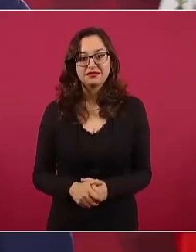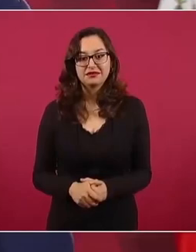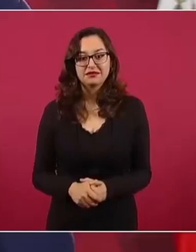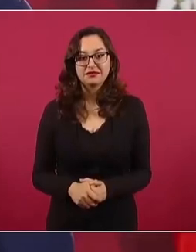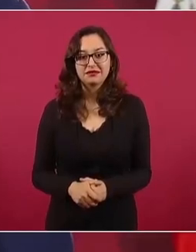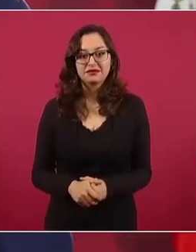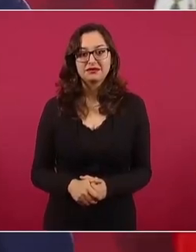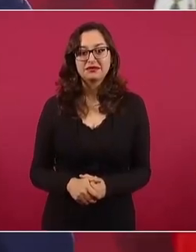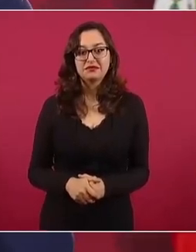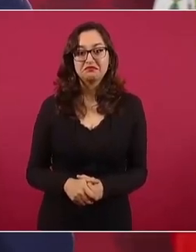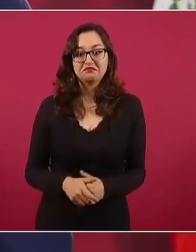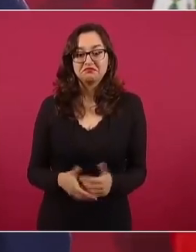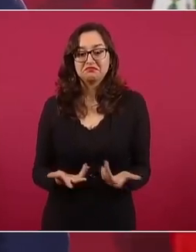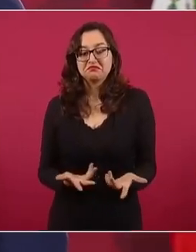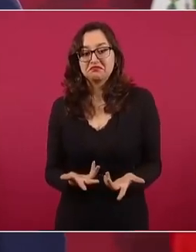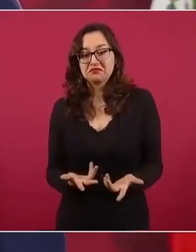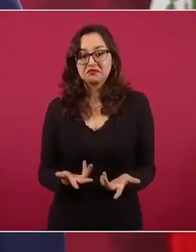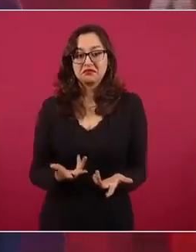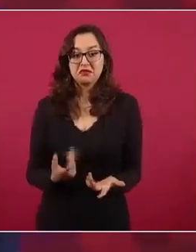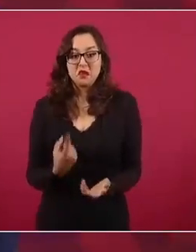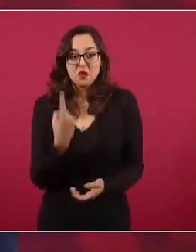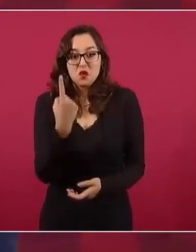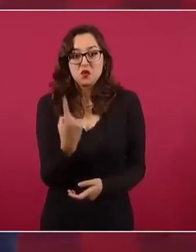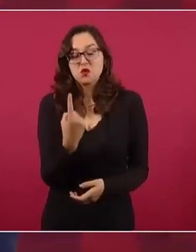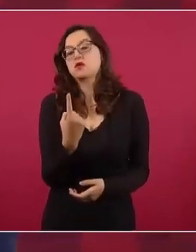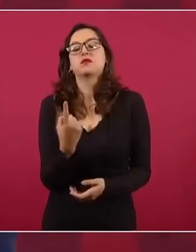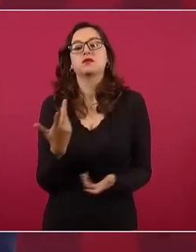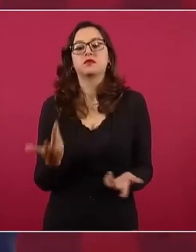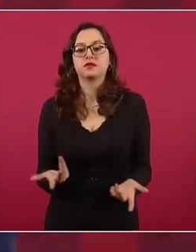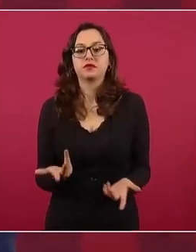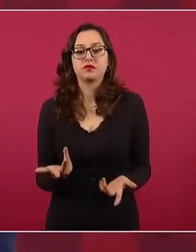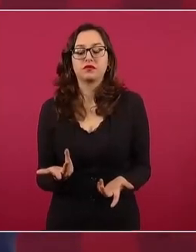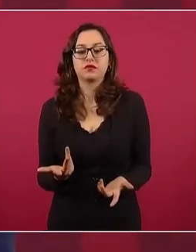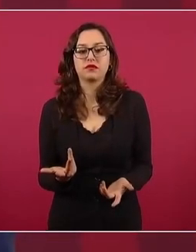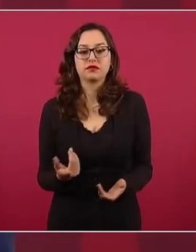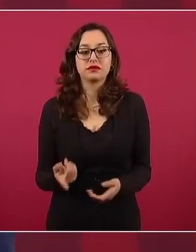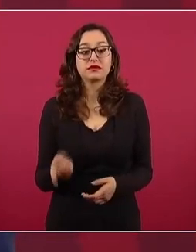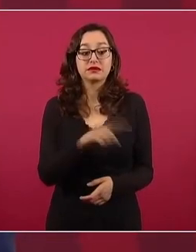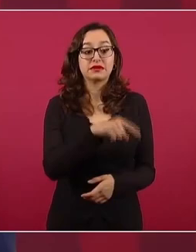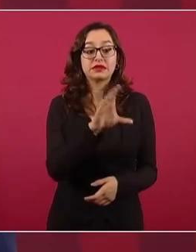independiente, que llegó a sacar un millón de votos.